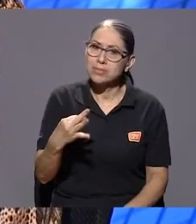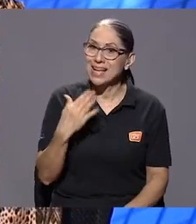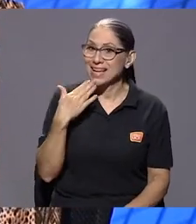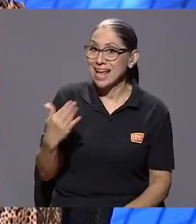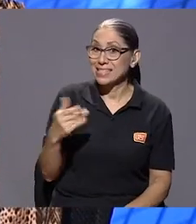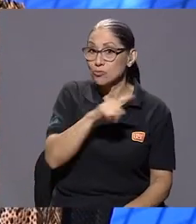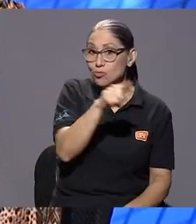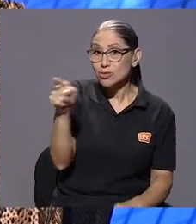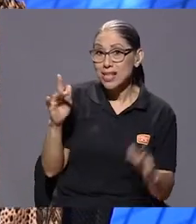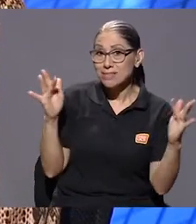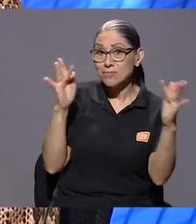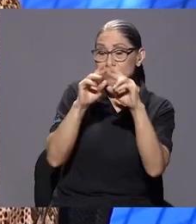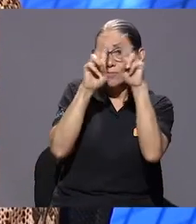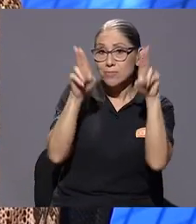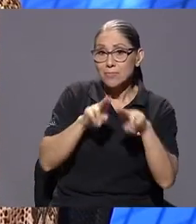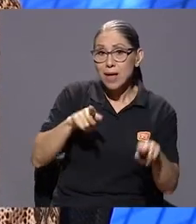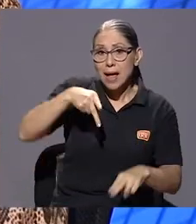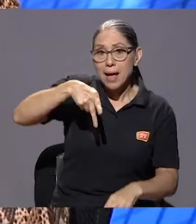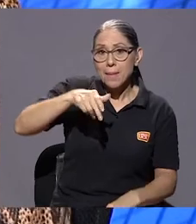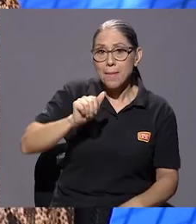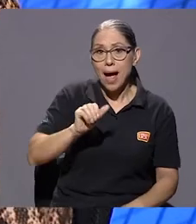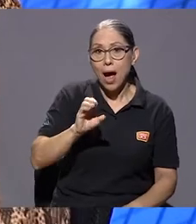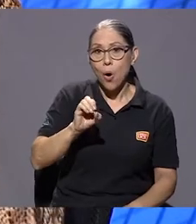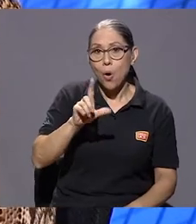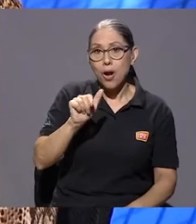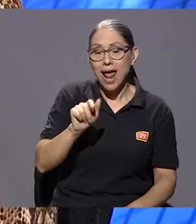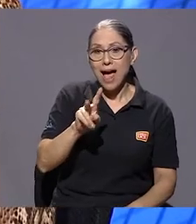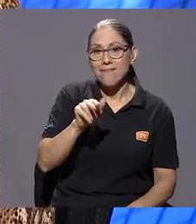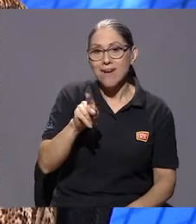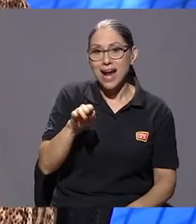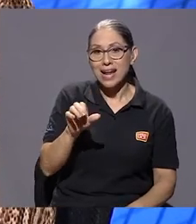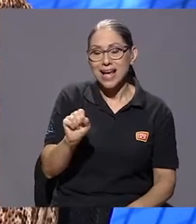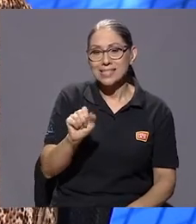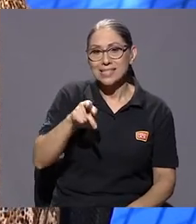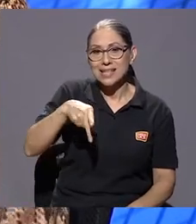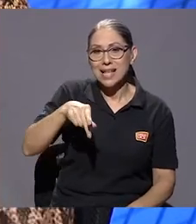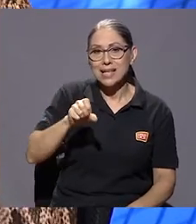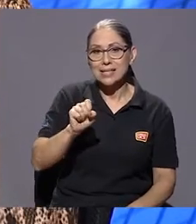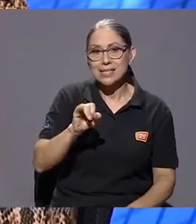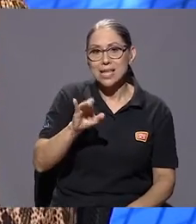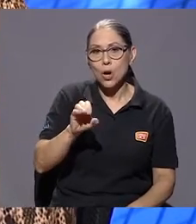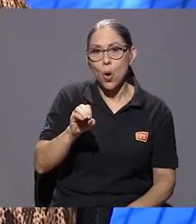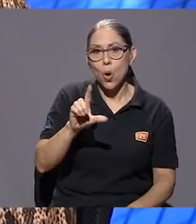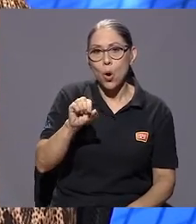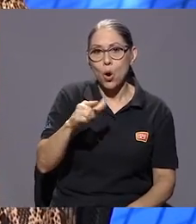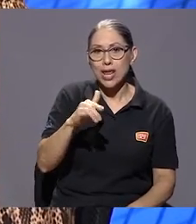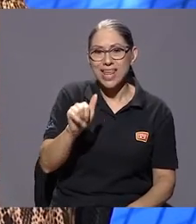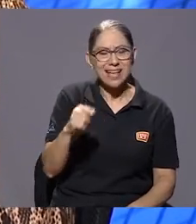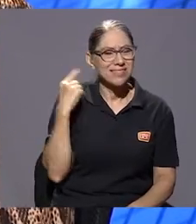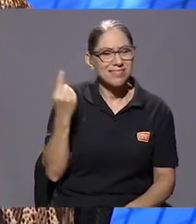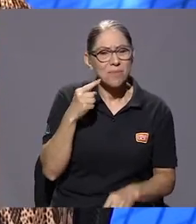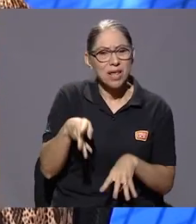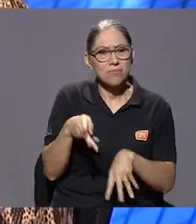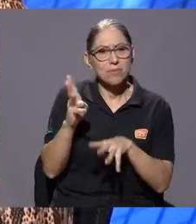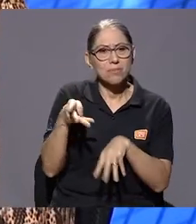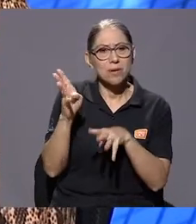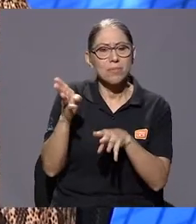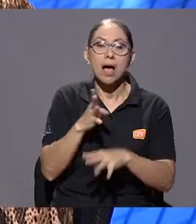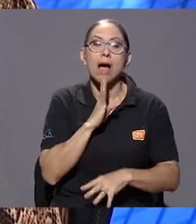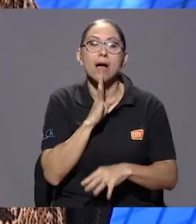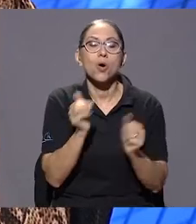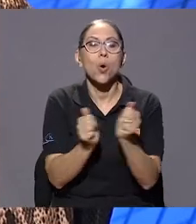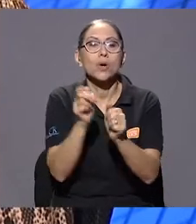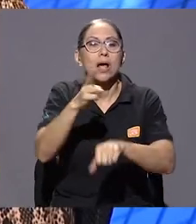encontrarme como Paola Vargas Psicología. Ahí siempre estoy compartiendo este tipo de contenido, y conversándolo de esta forma, con la naturalidad que merece, con la